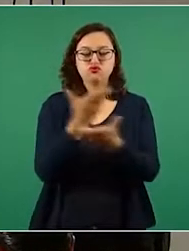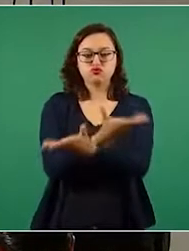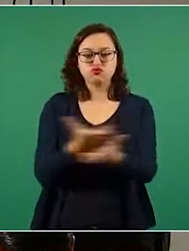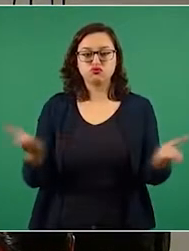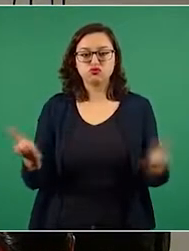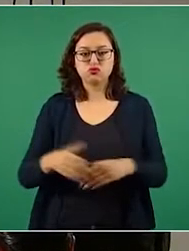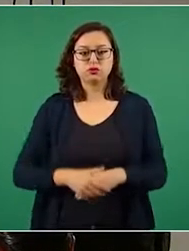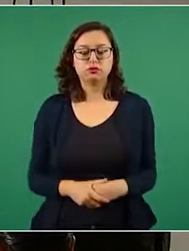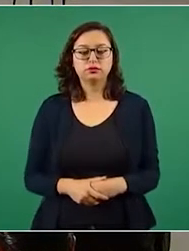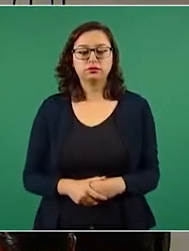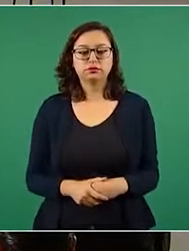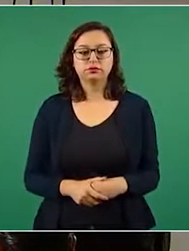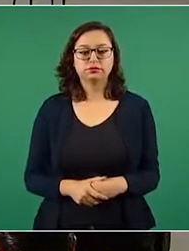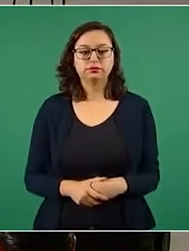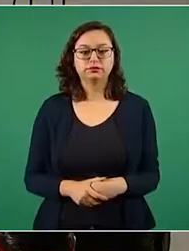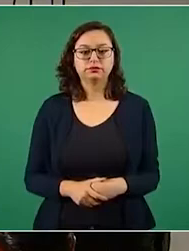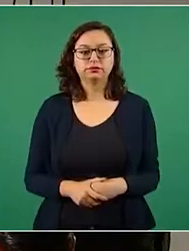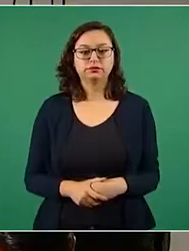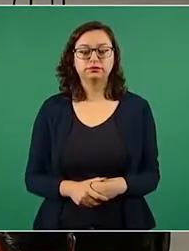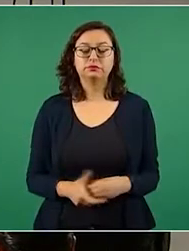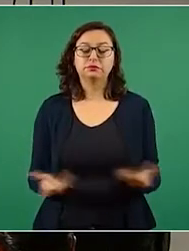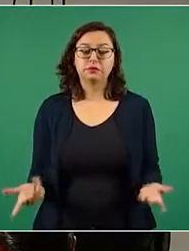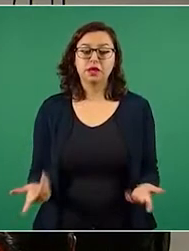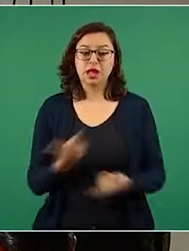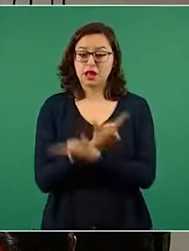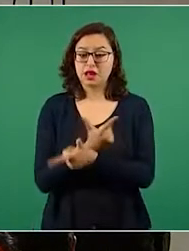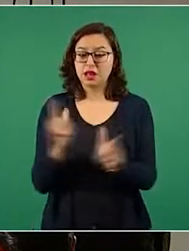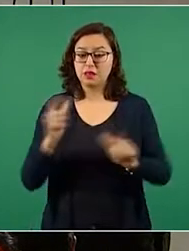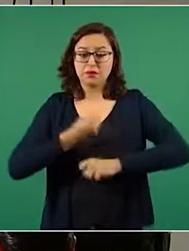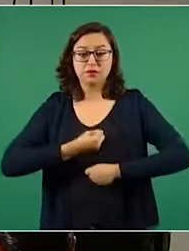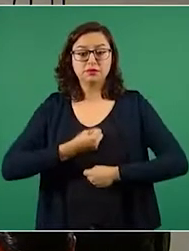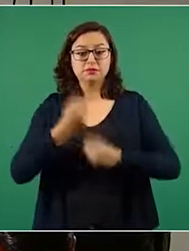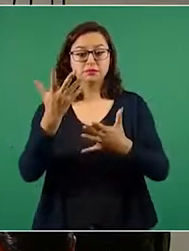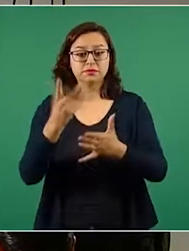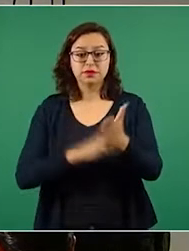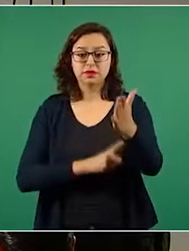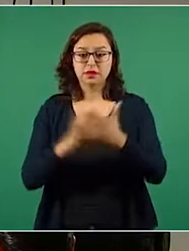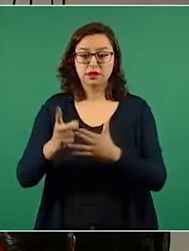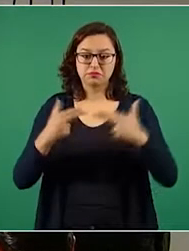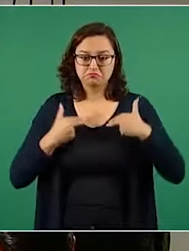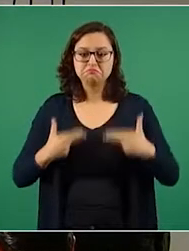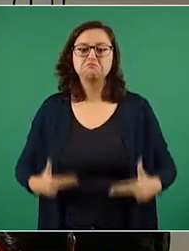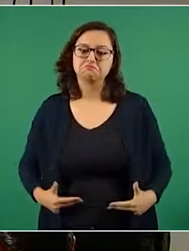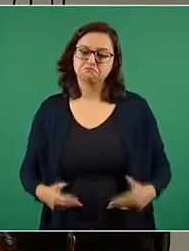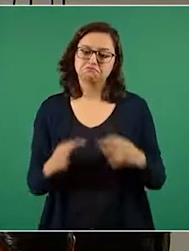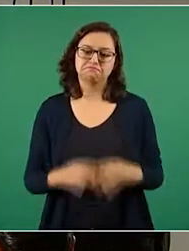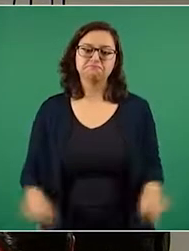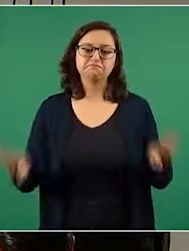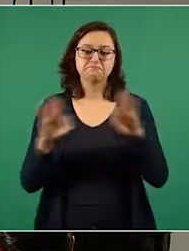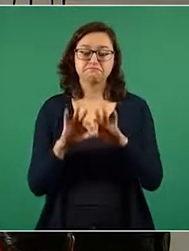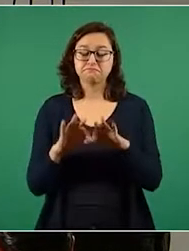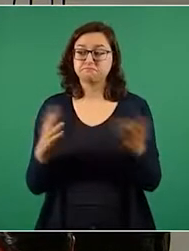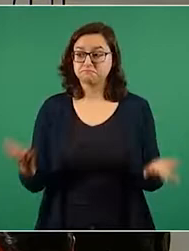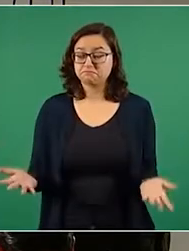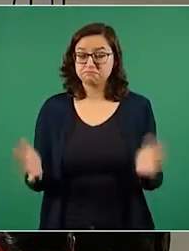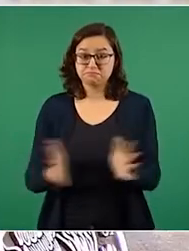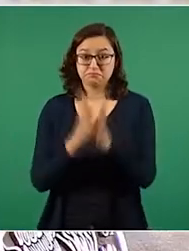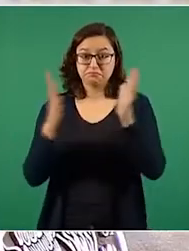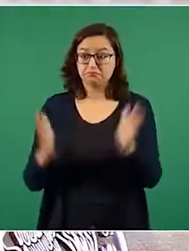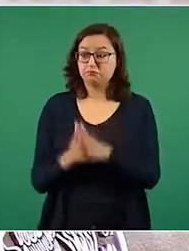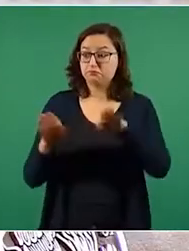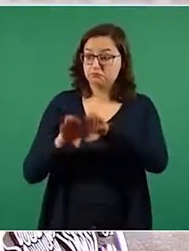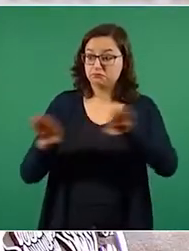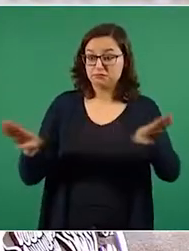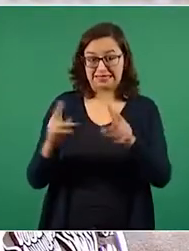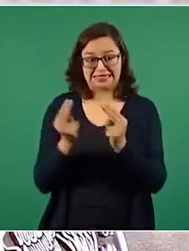La libertad de expresión es un derecho humano fundamental sin el cual la democracia es inconcebible. La